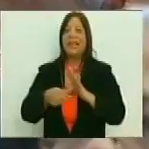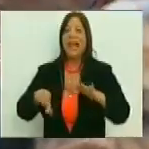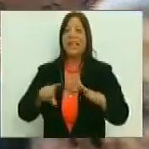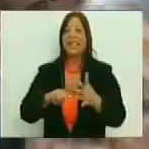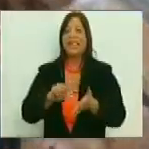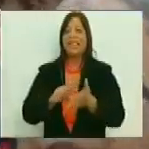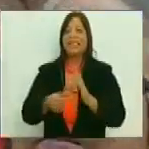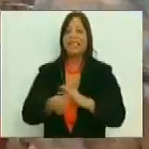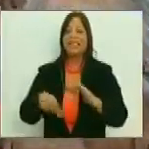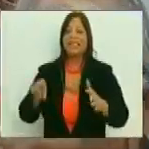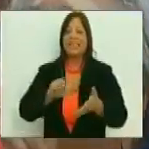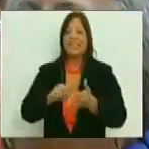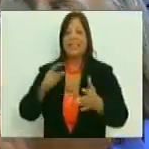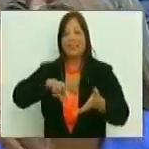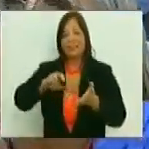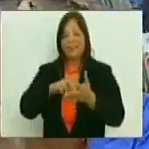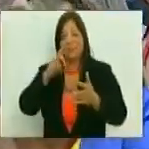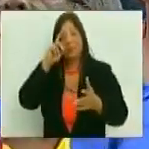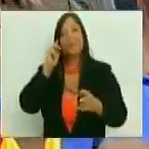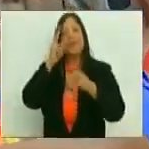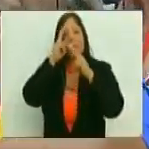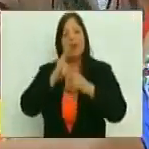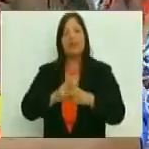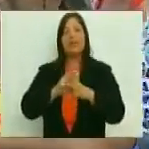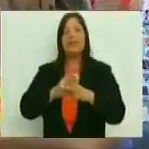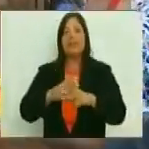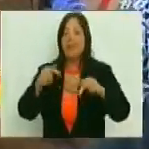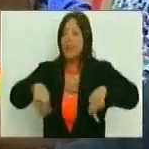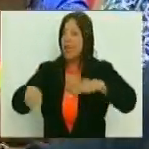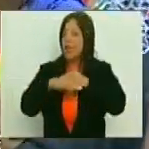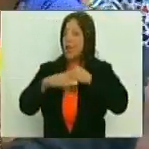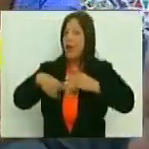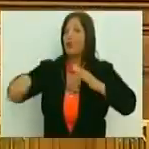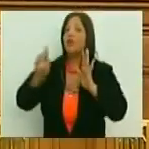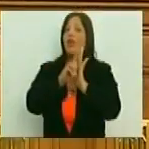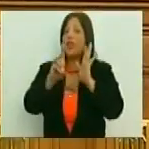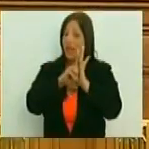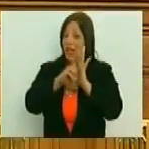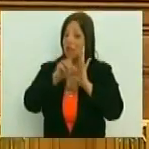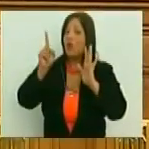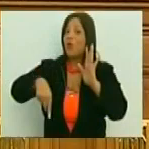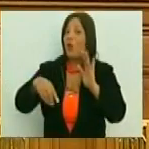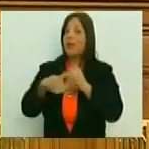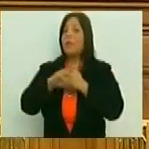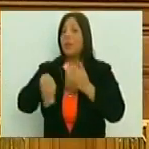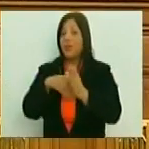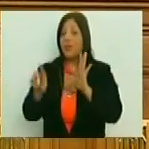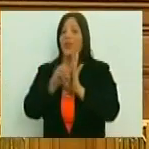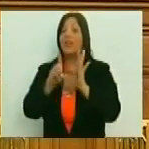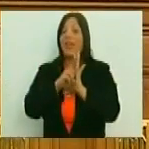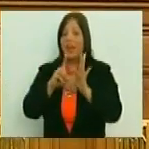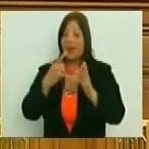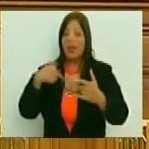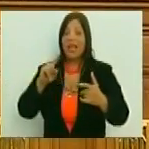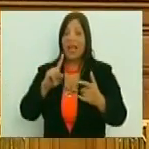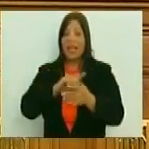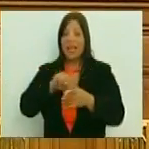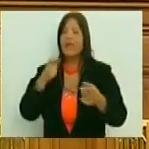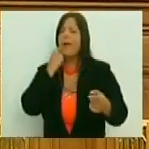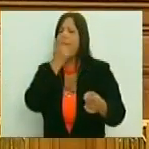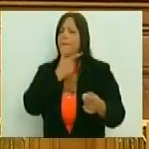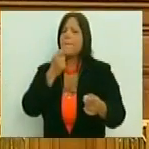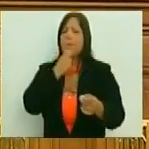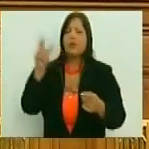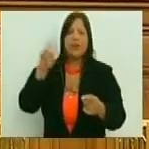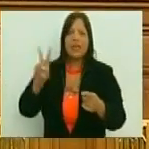Vamos a garantizar, así como nuestros derechos, también los deberes que tenemos como ciudadanos de este hermoso país.